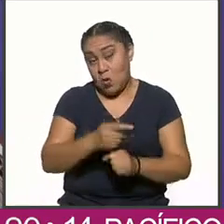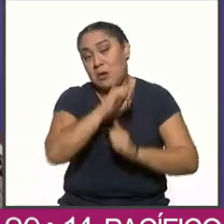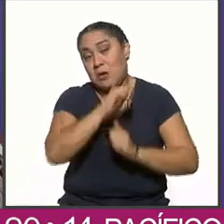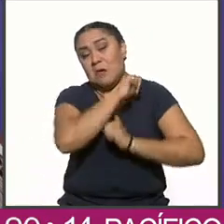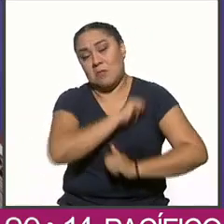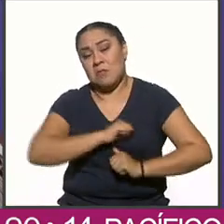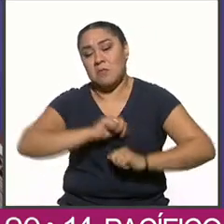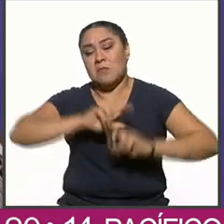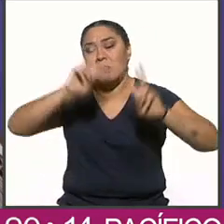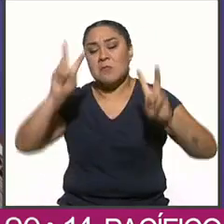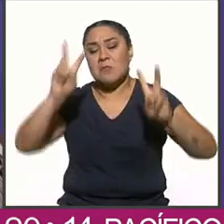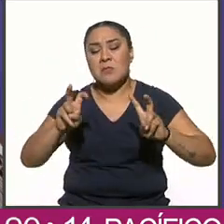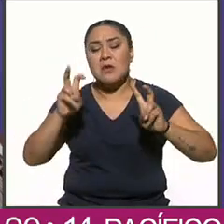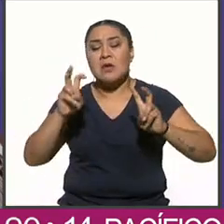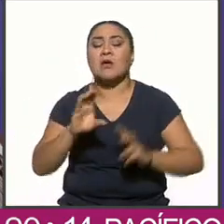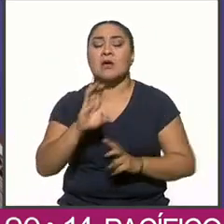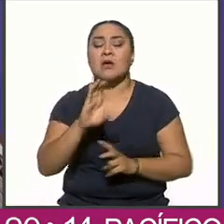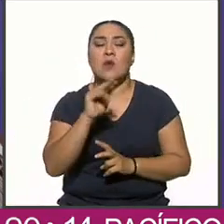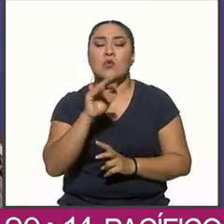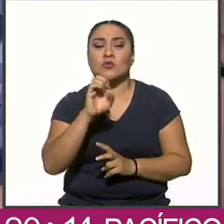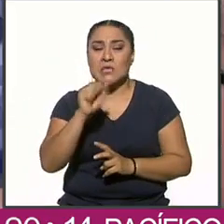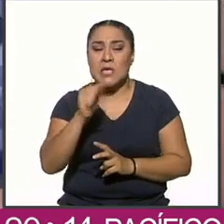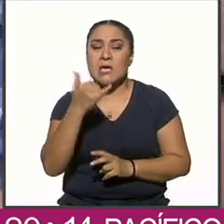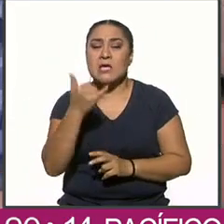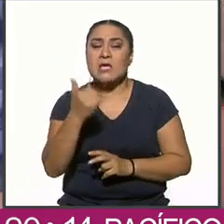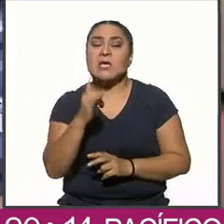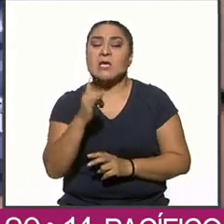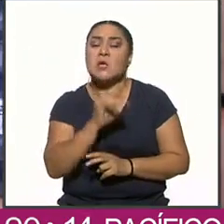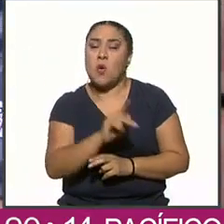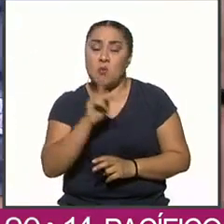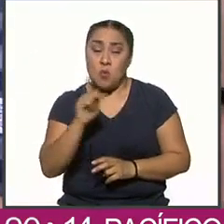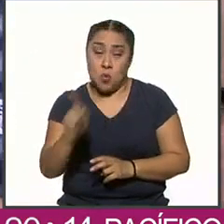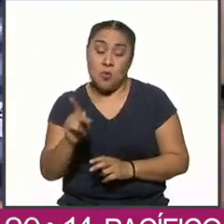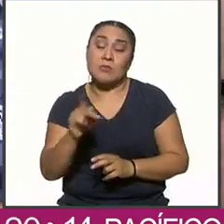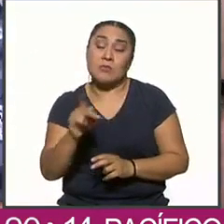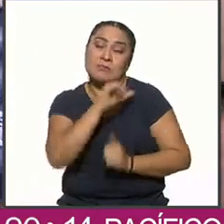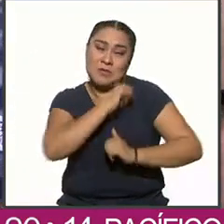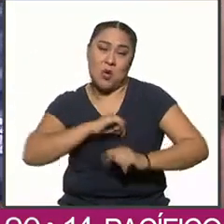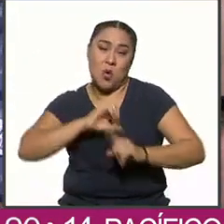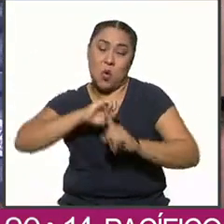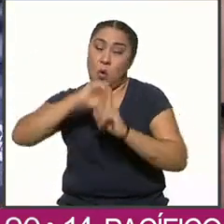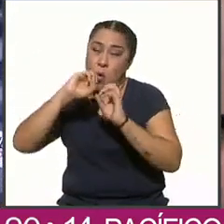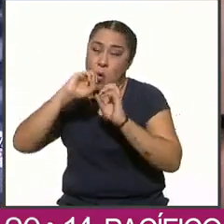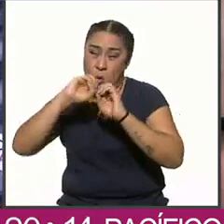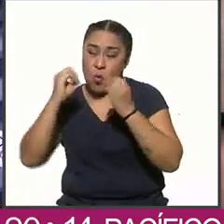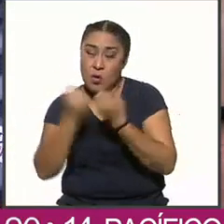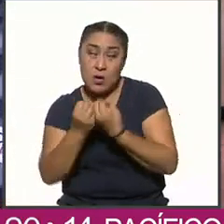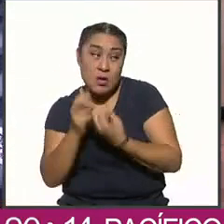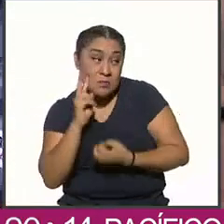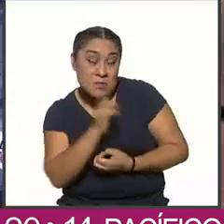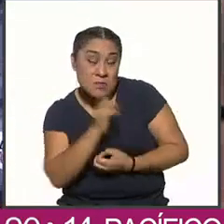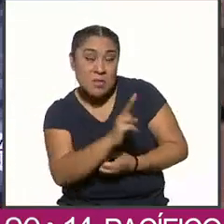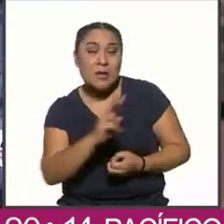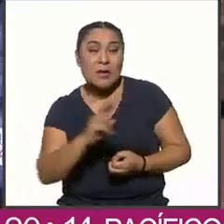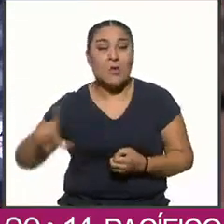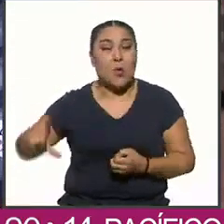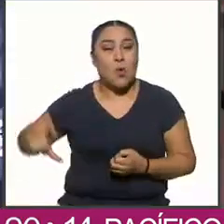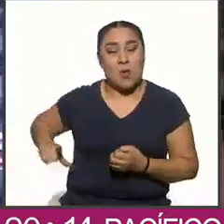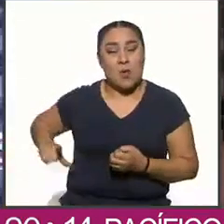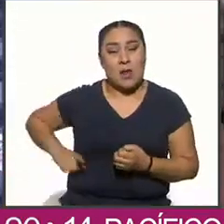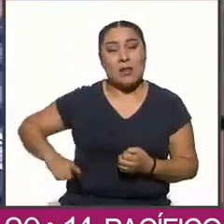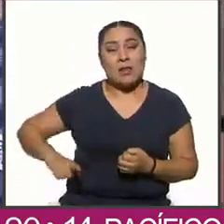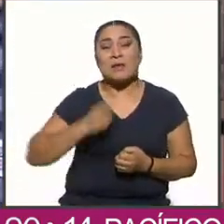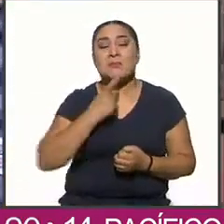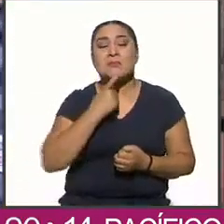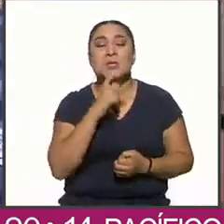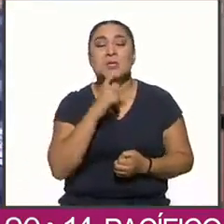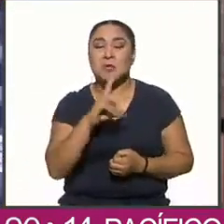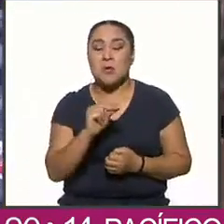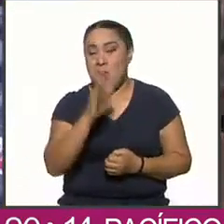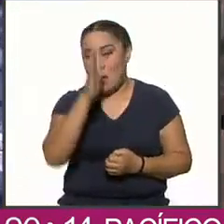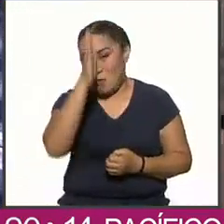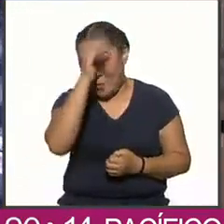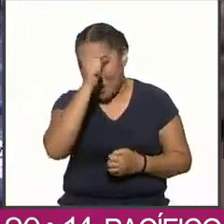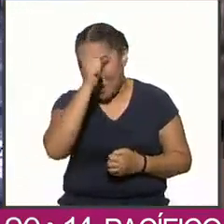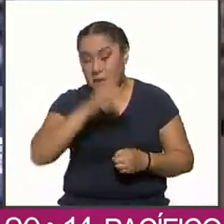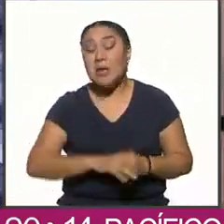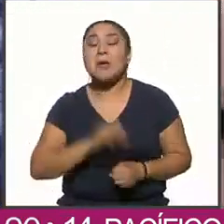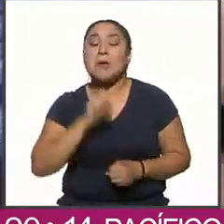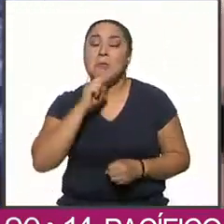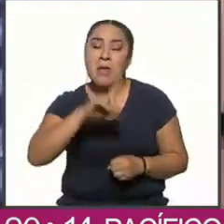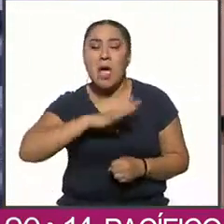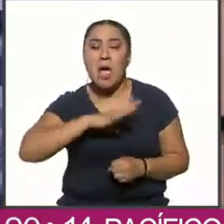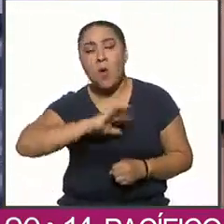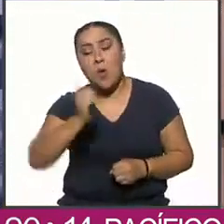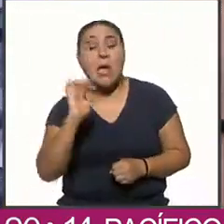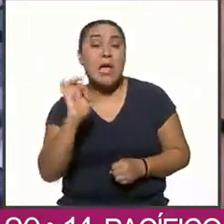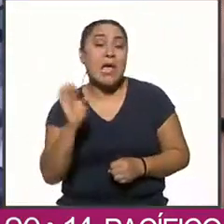en Común, una de las organizaciones que se oponen al gobierno de la Cuarta Transformación. También están los